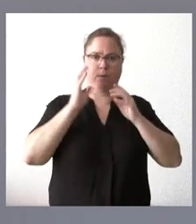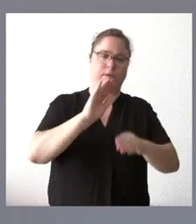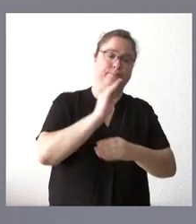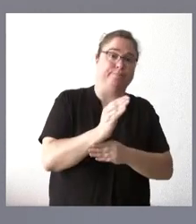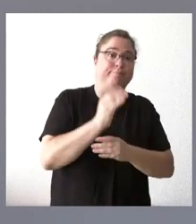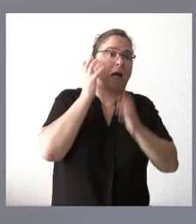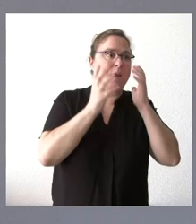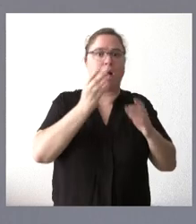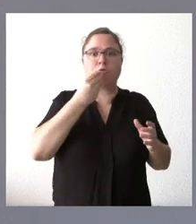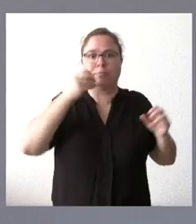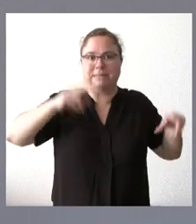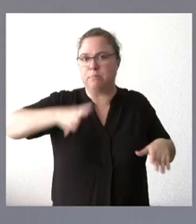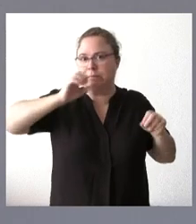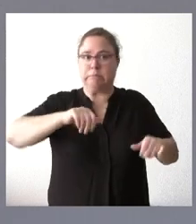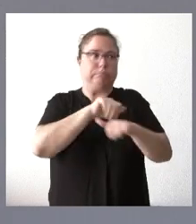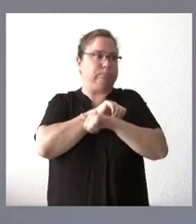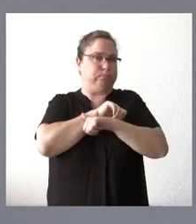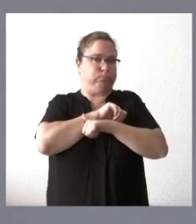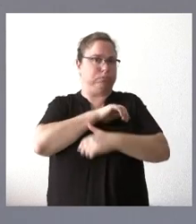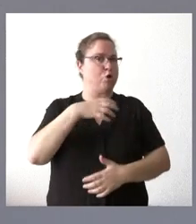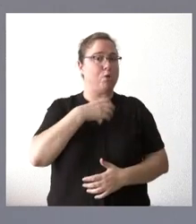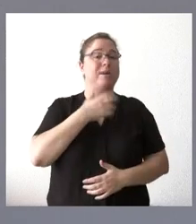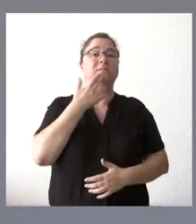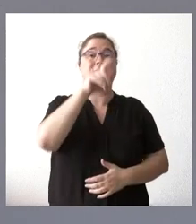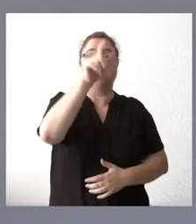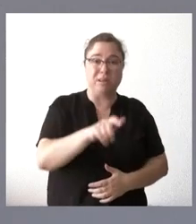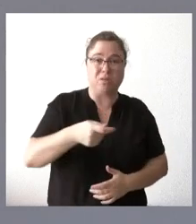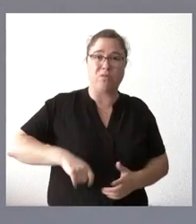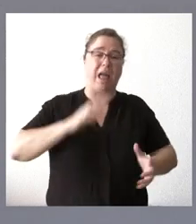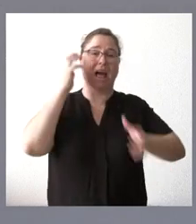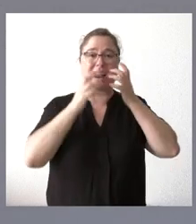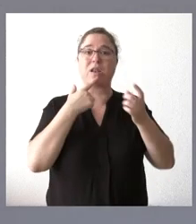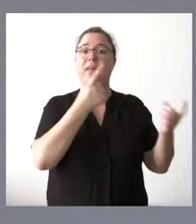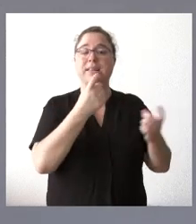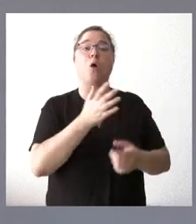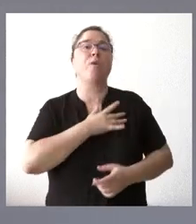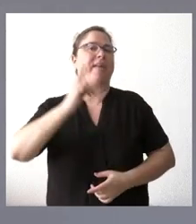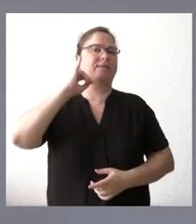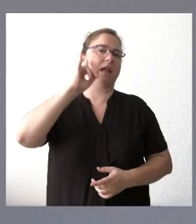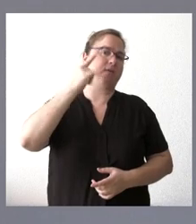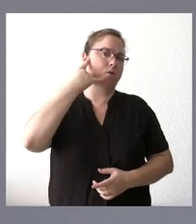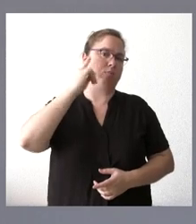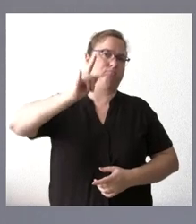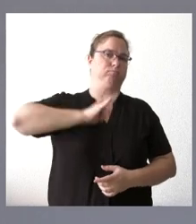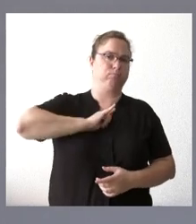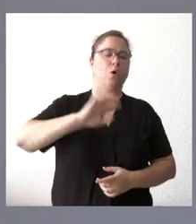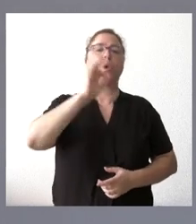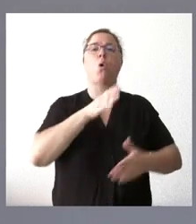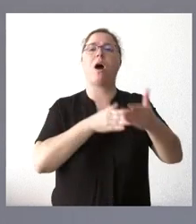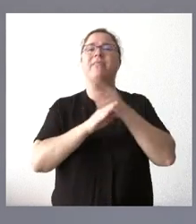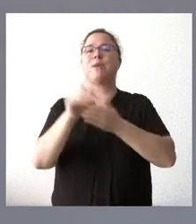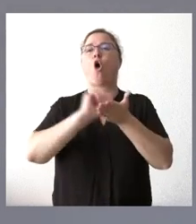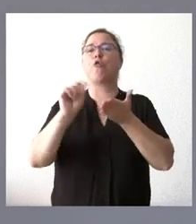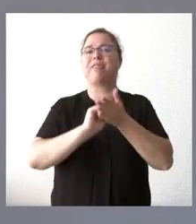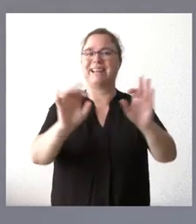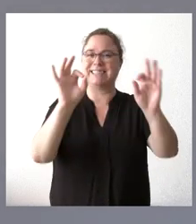ganado no puede esperar y aquellos ganaderos que así lo deseen pueden solicitar tanto por vía telefónica como a través de la oficina